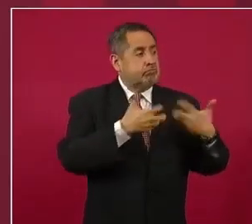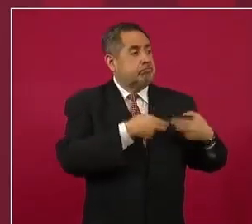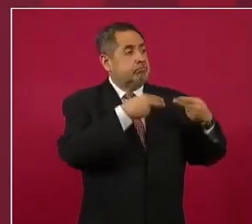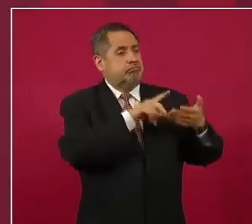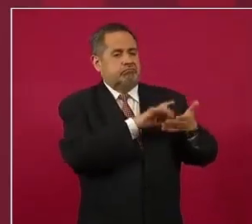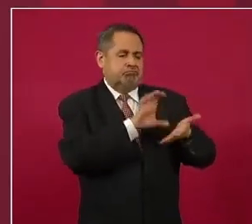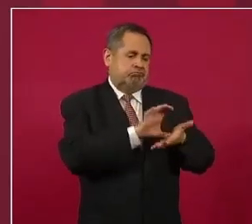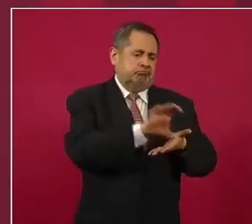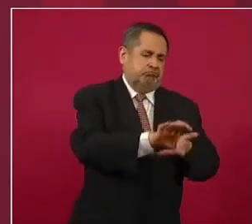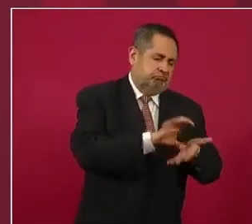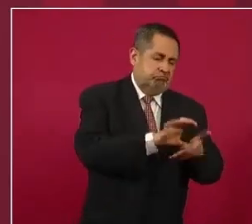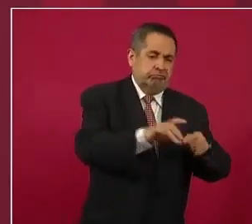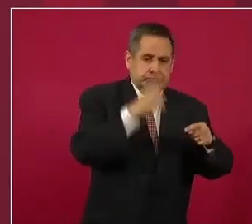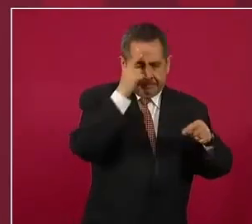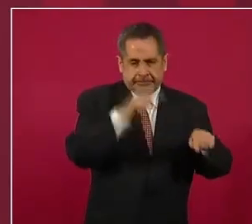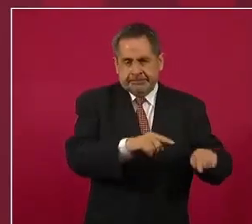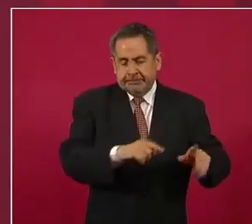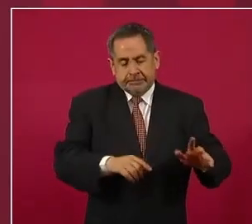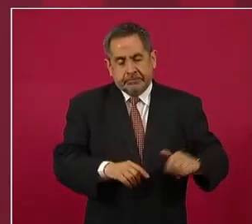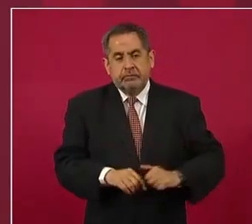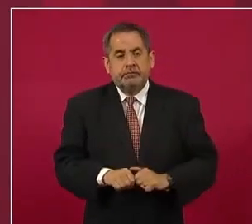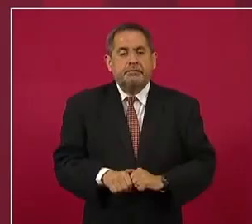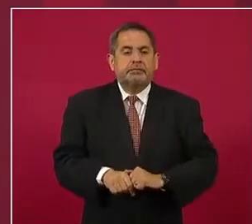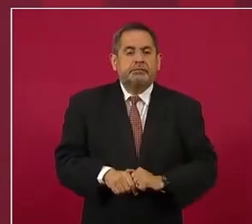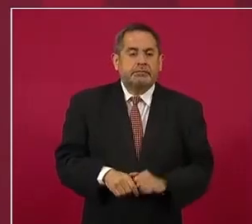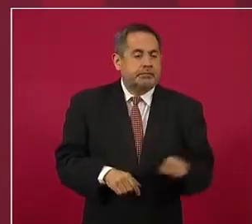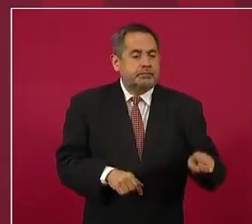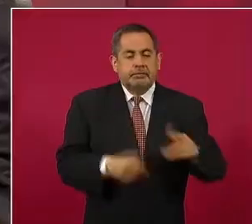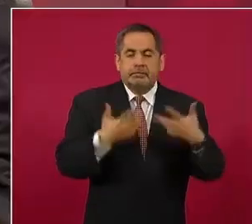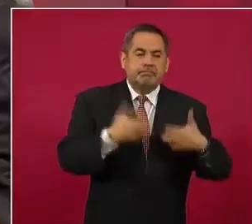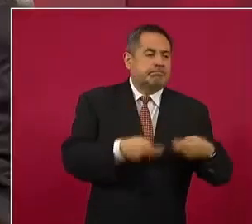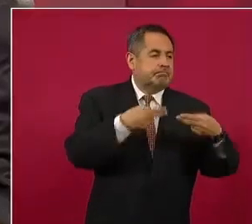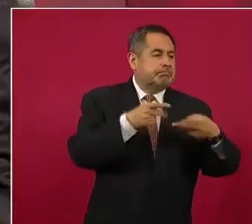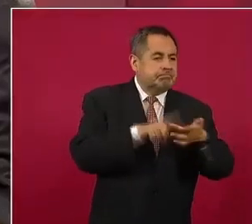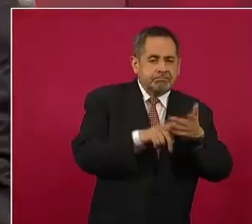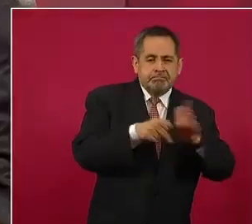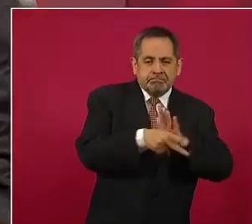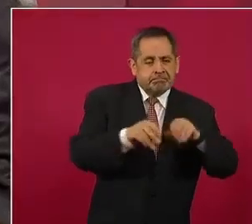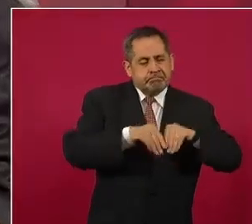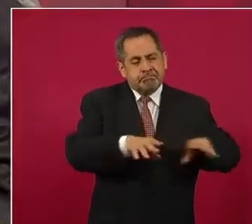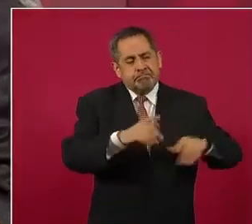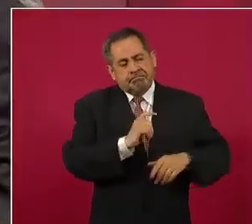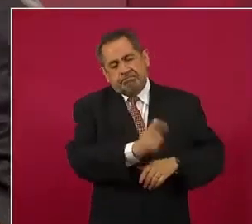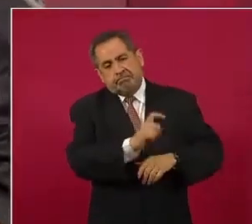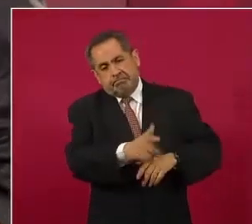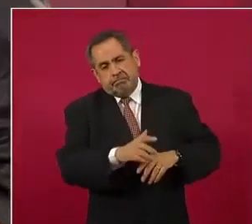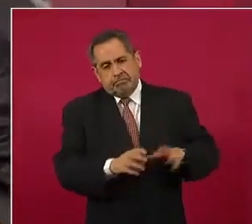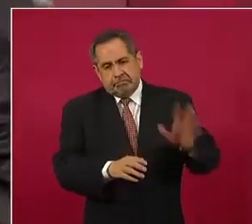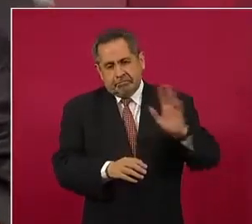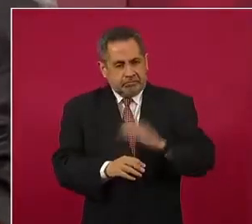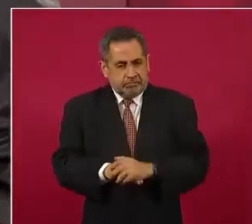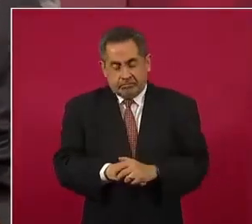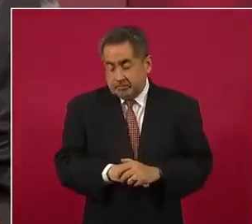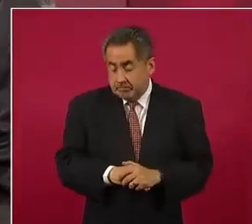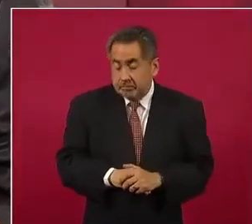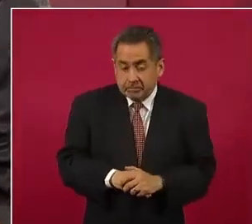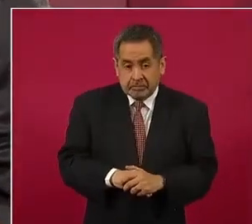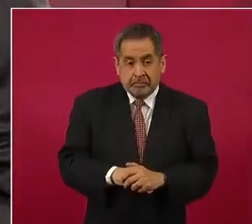financieras y empresariales. Es una forma de